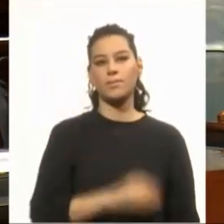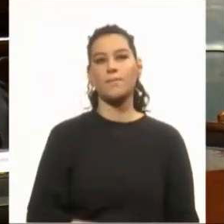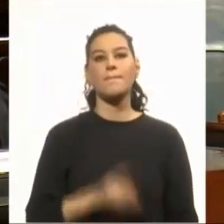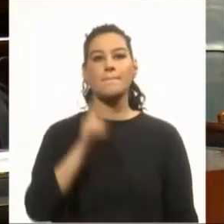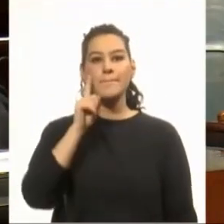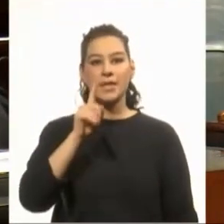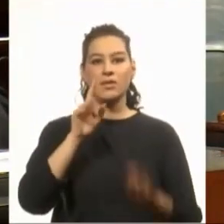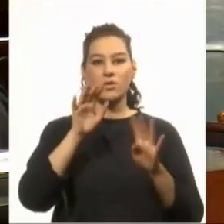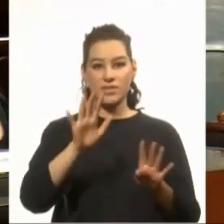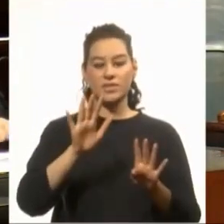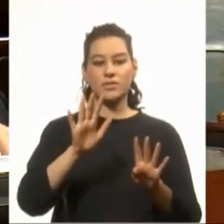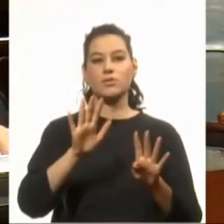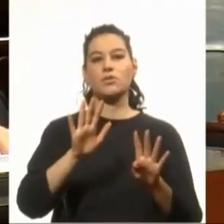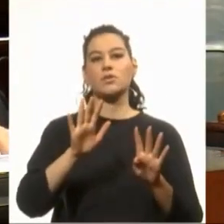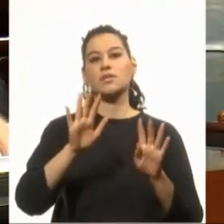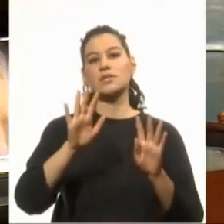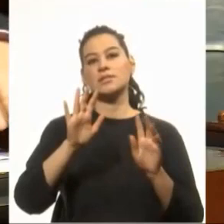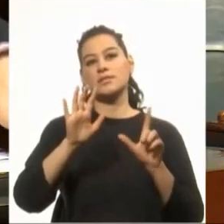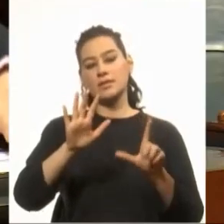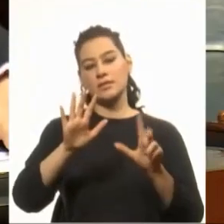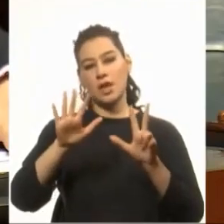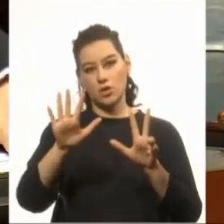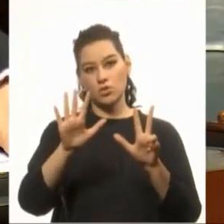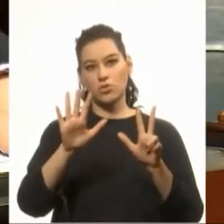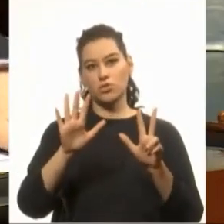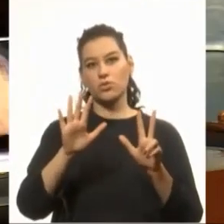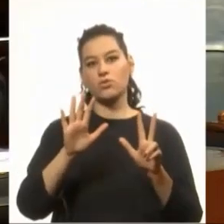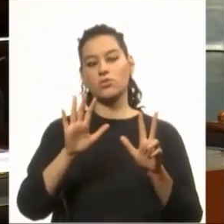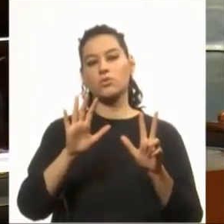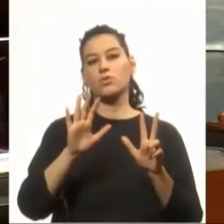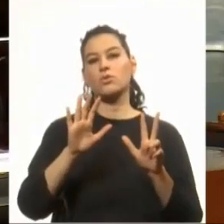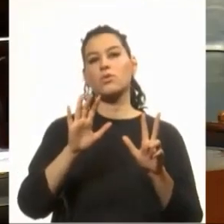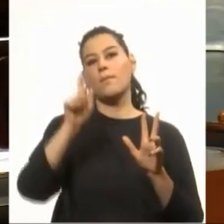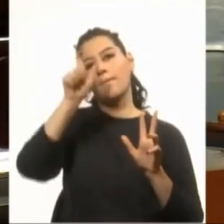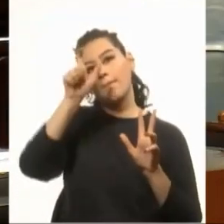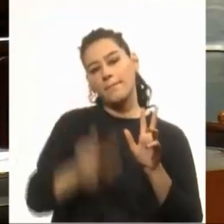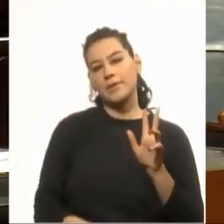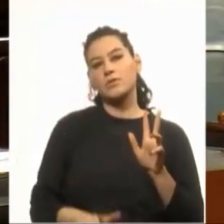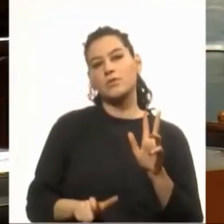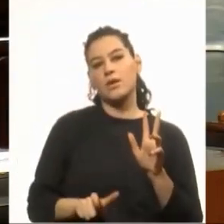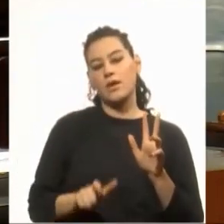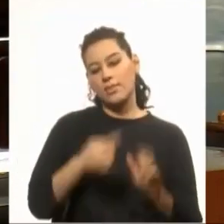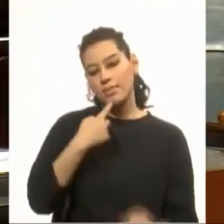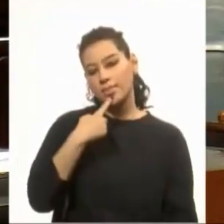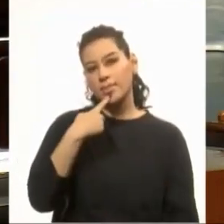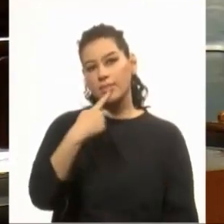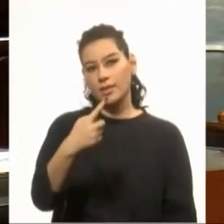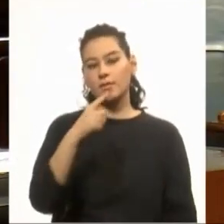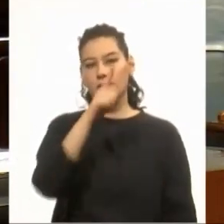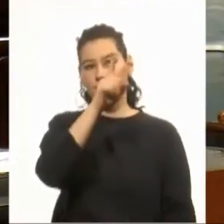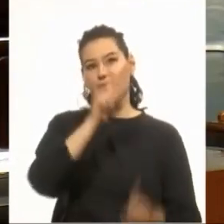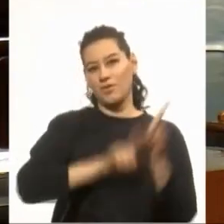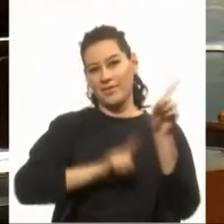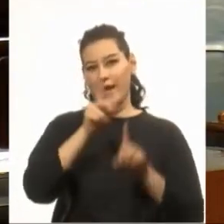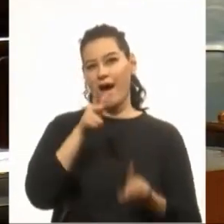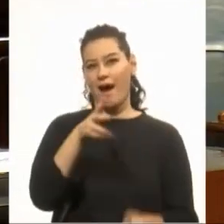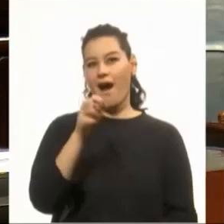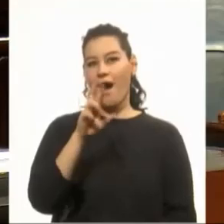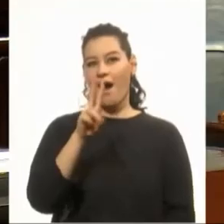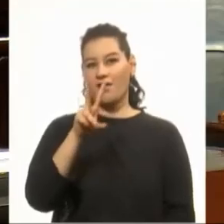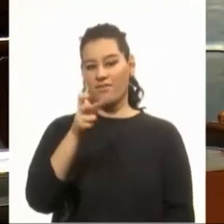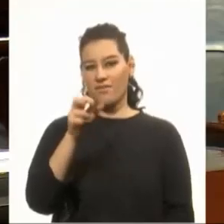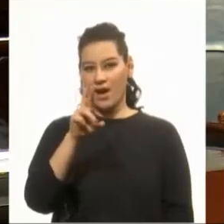En 1978, Alexander Solzhenitsyn pronunciaba en Harvard una